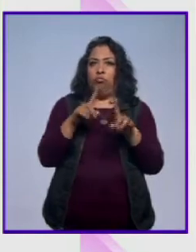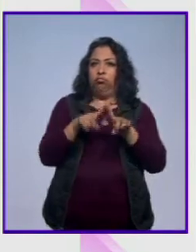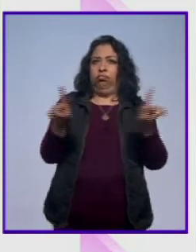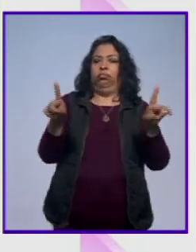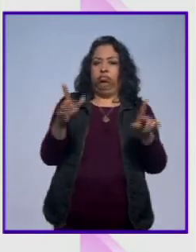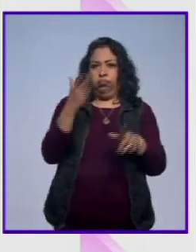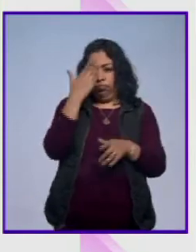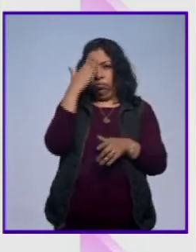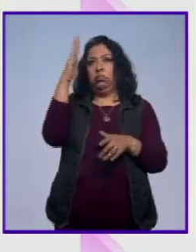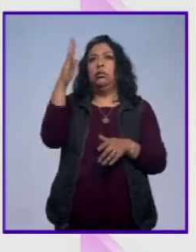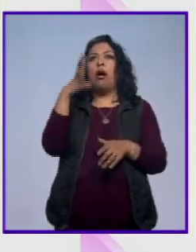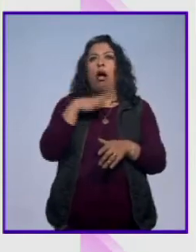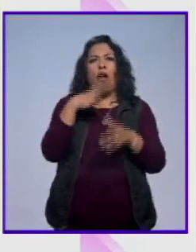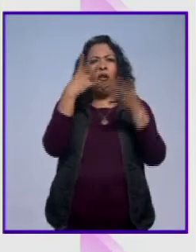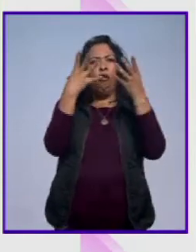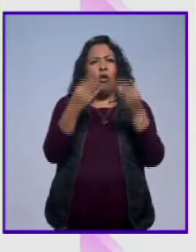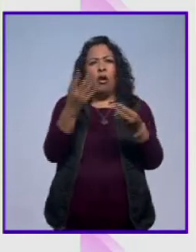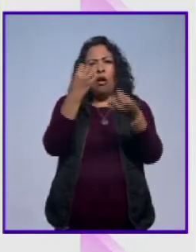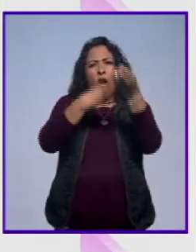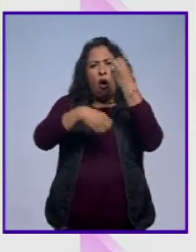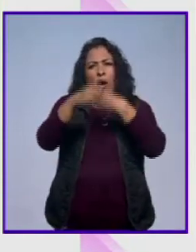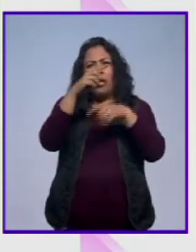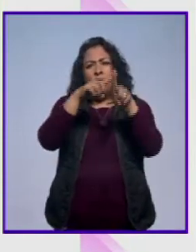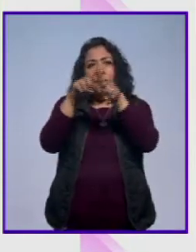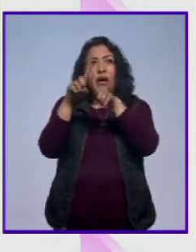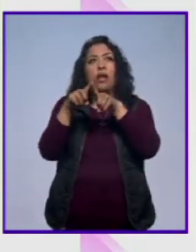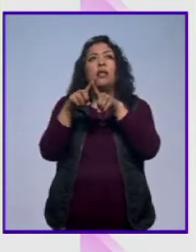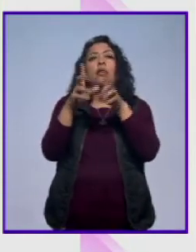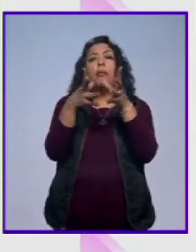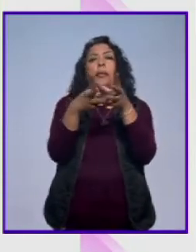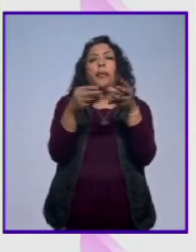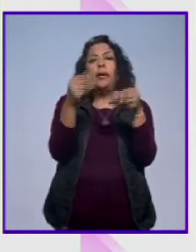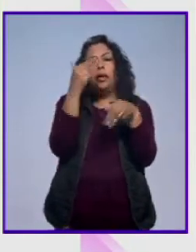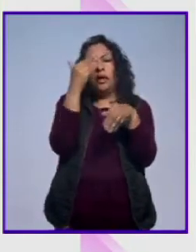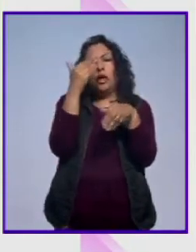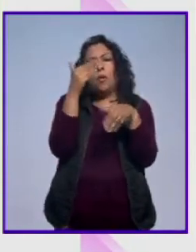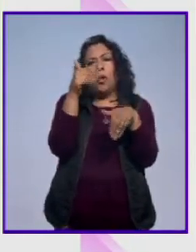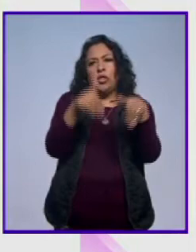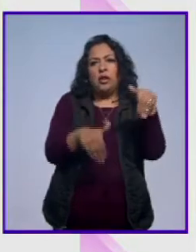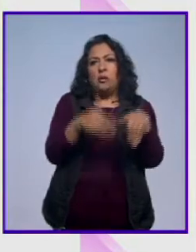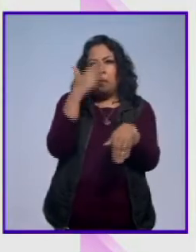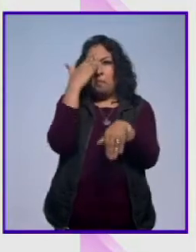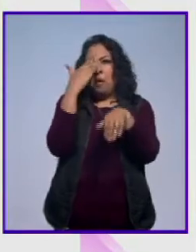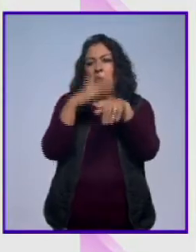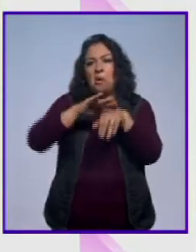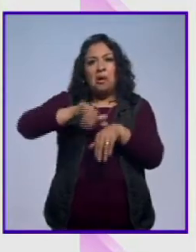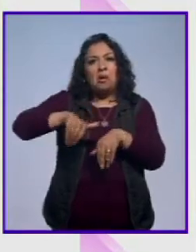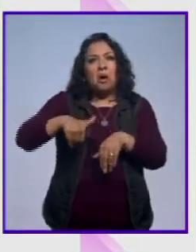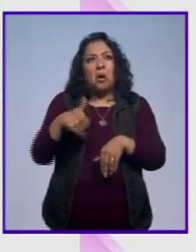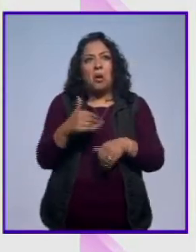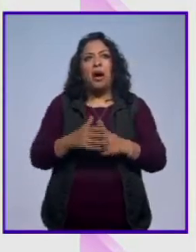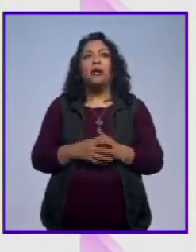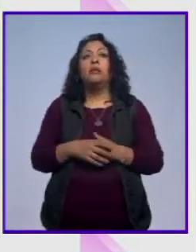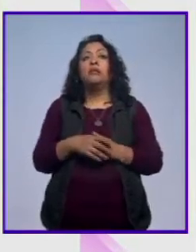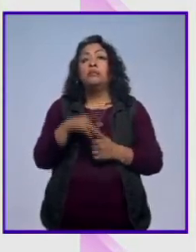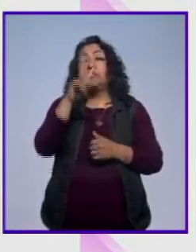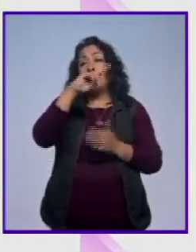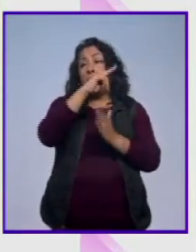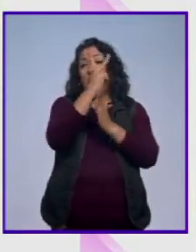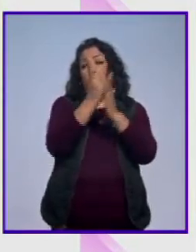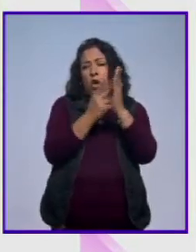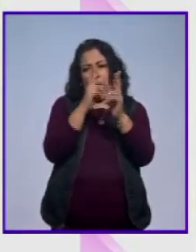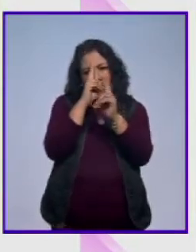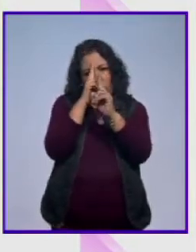obra vasta que, pese a lo efímero del teatro, perdura en la memoria. Yo creo que el programa del homenaje está muy rico, está